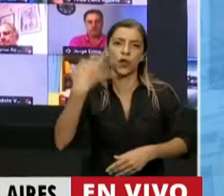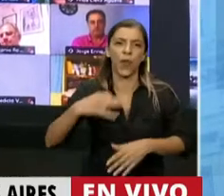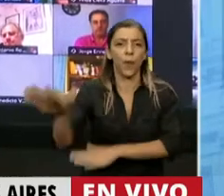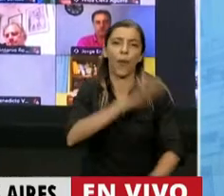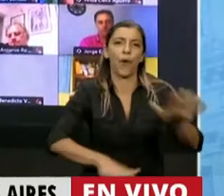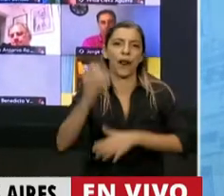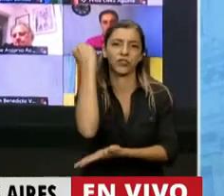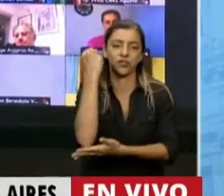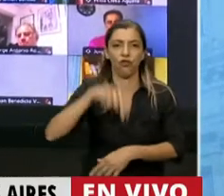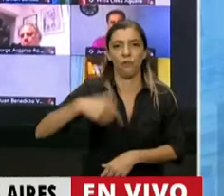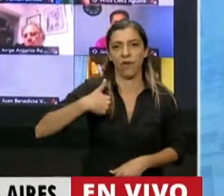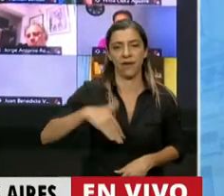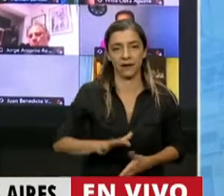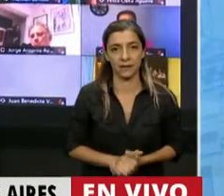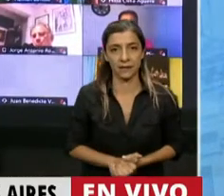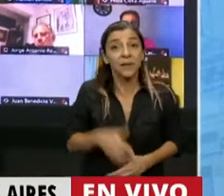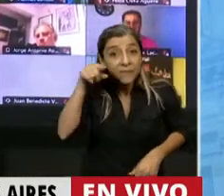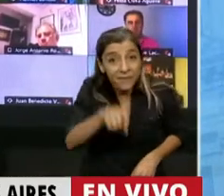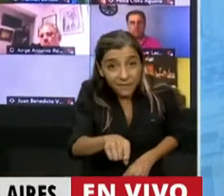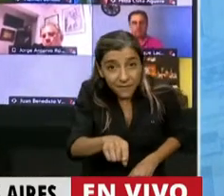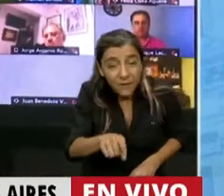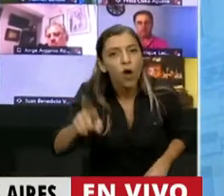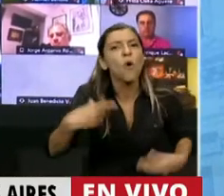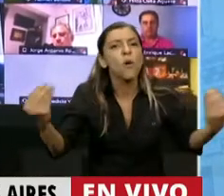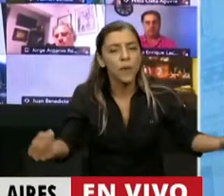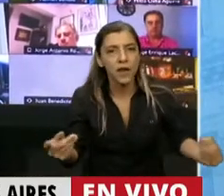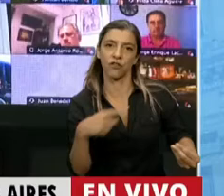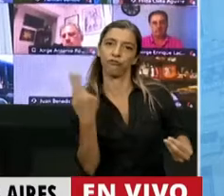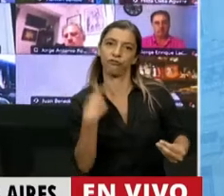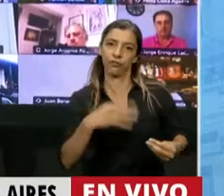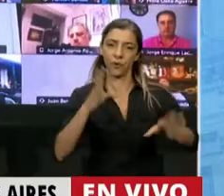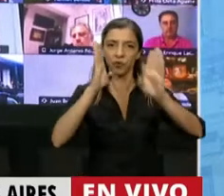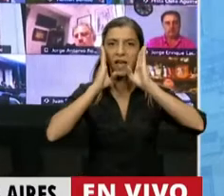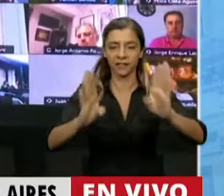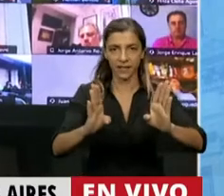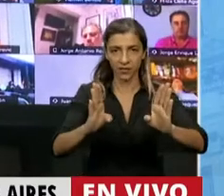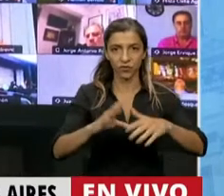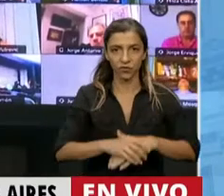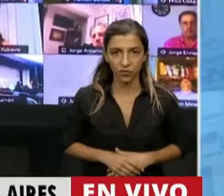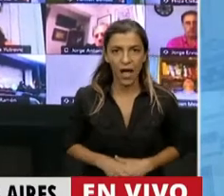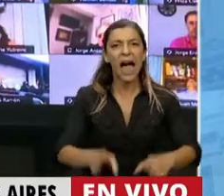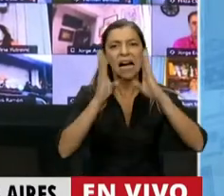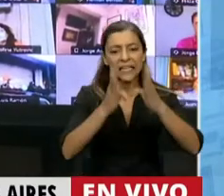para eso hay que atender y hay que atacar los derechos